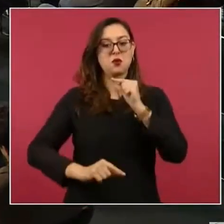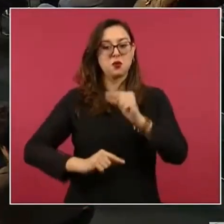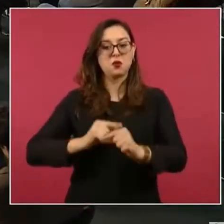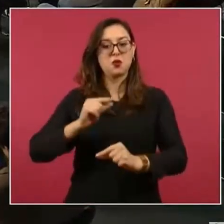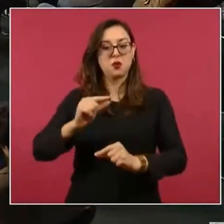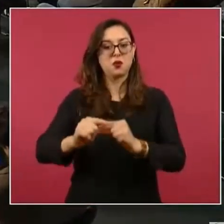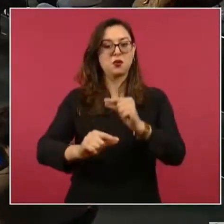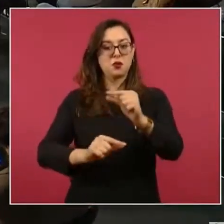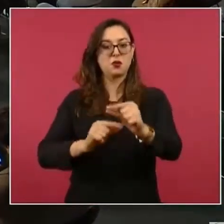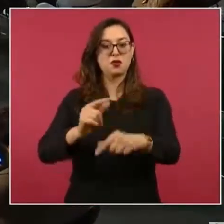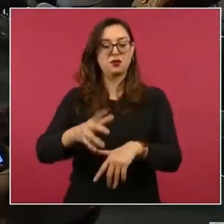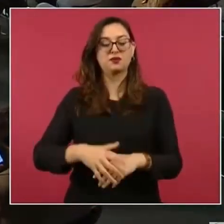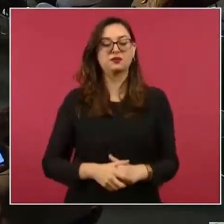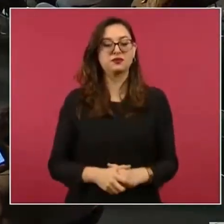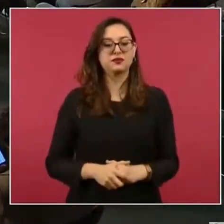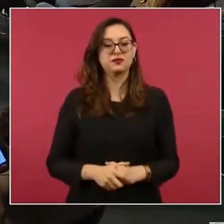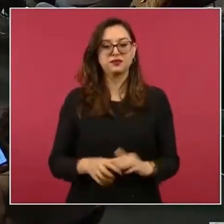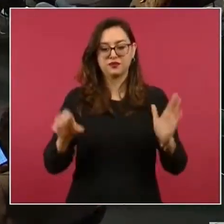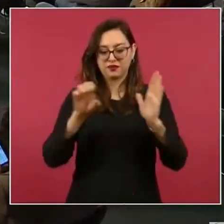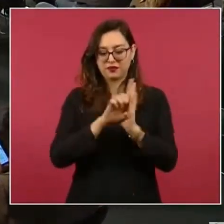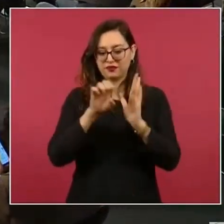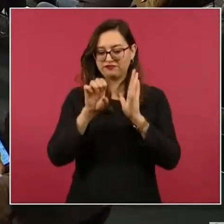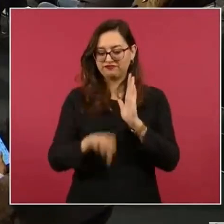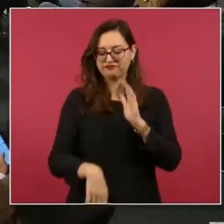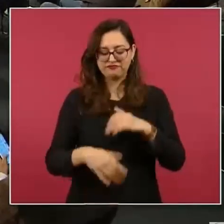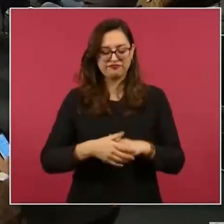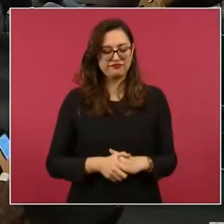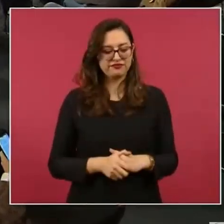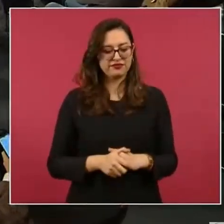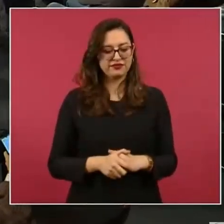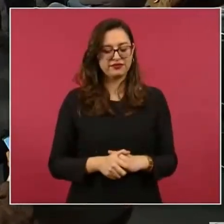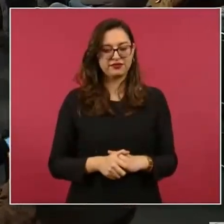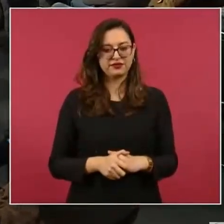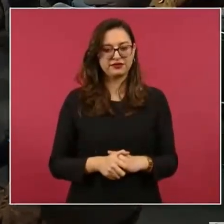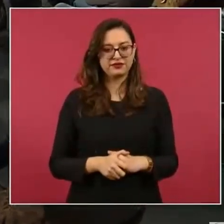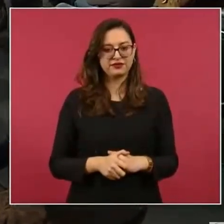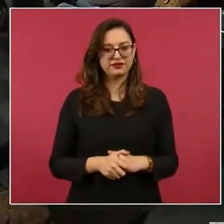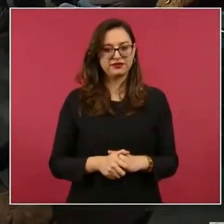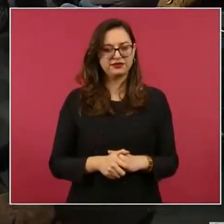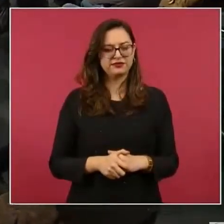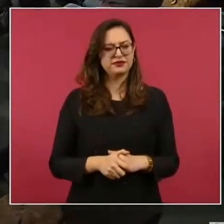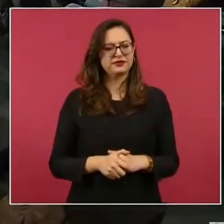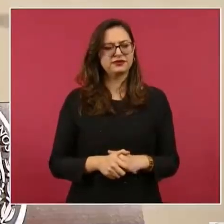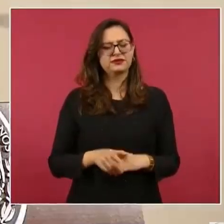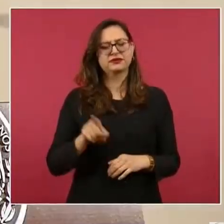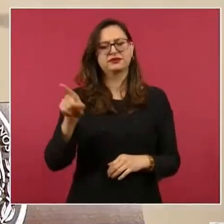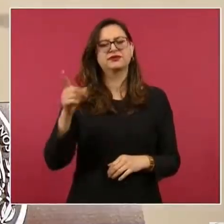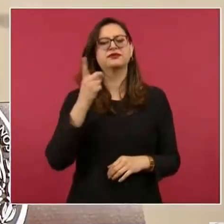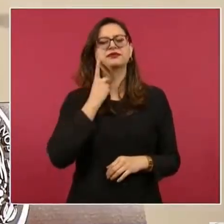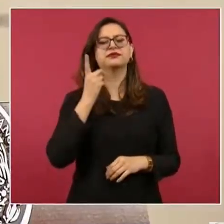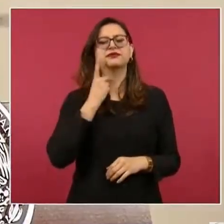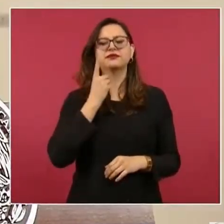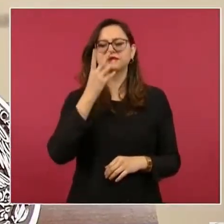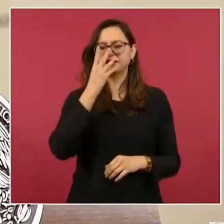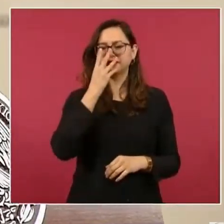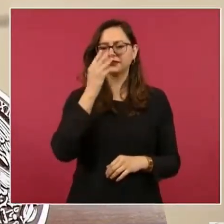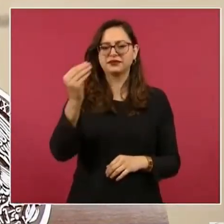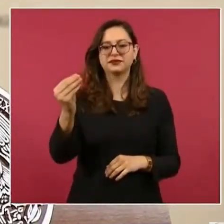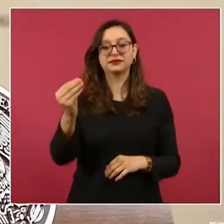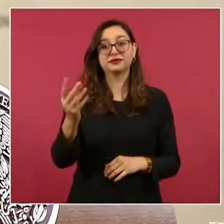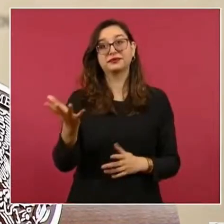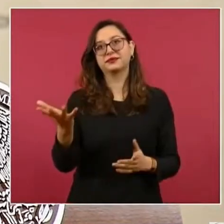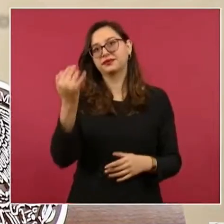un Twitter de este, el diputado de Coyoacán, imagínense los de